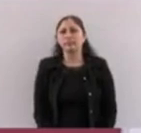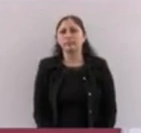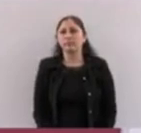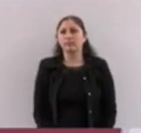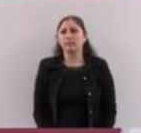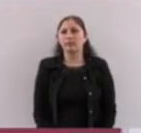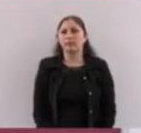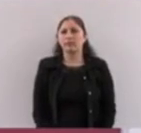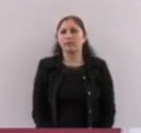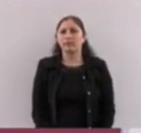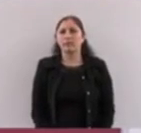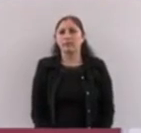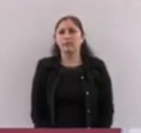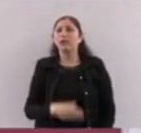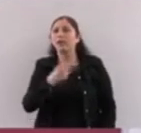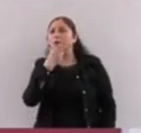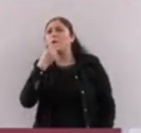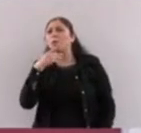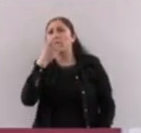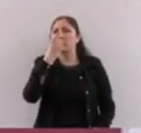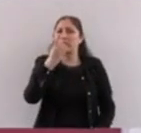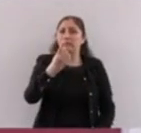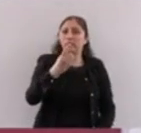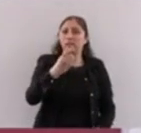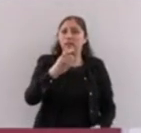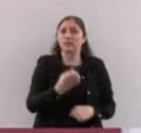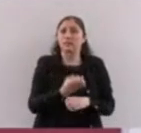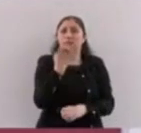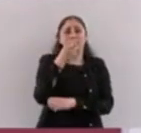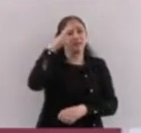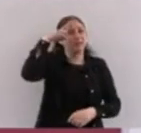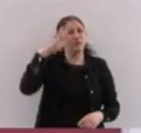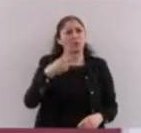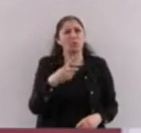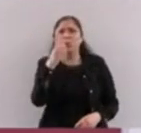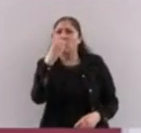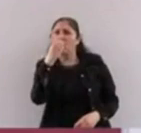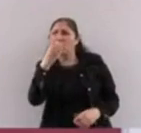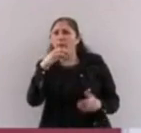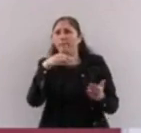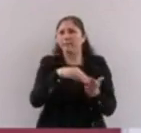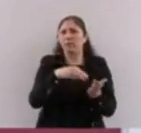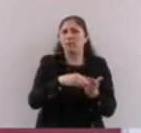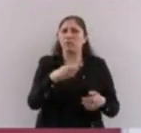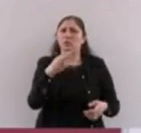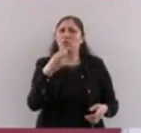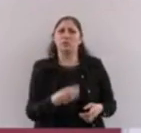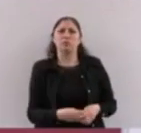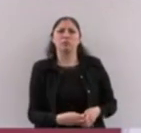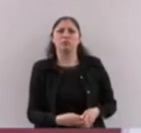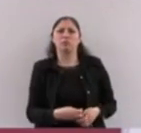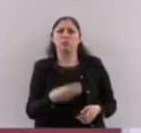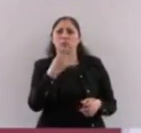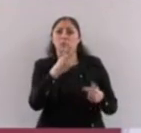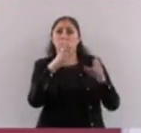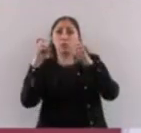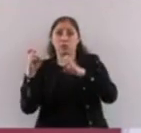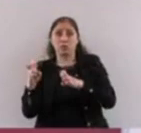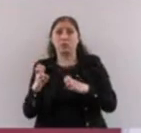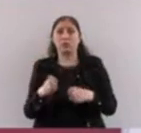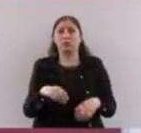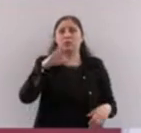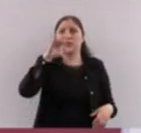Ya lo decía él que aquí en el Estado de México, un millón doscientos cincuenta mil adultos